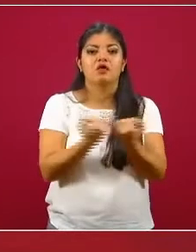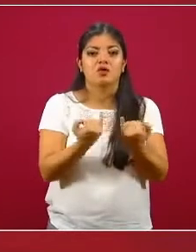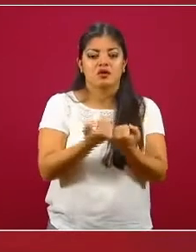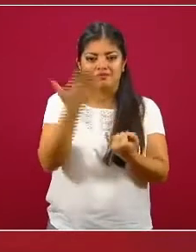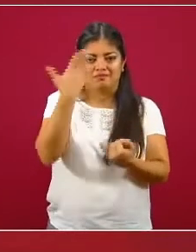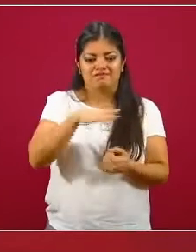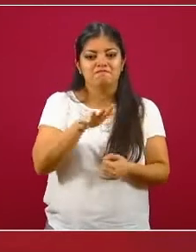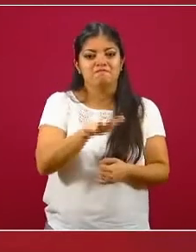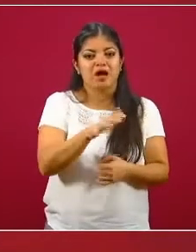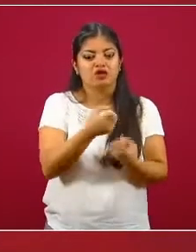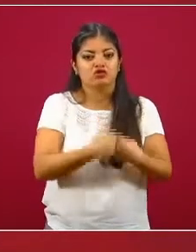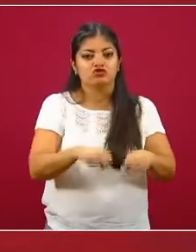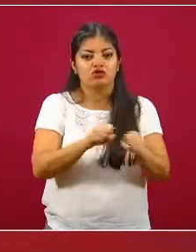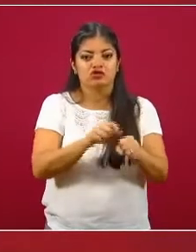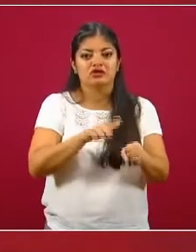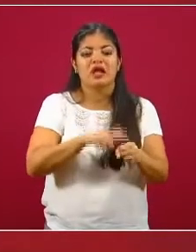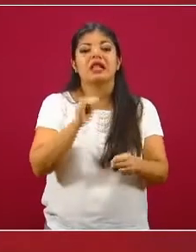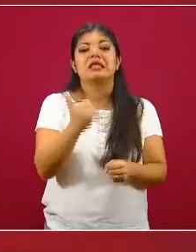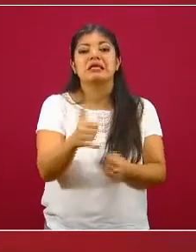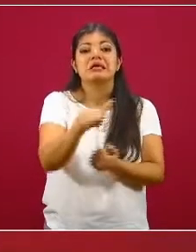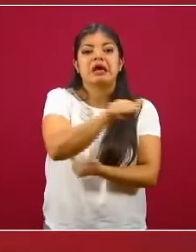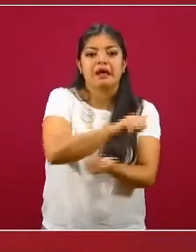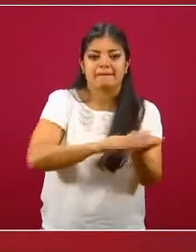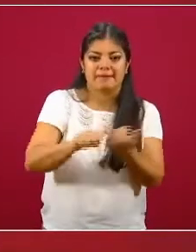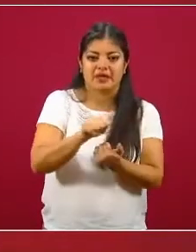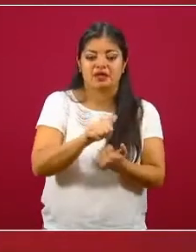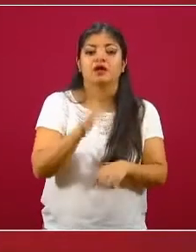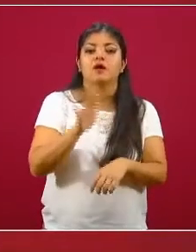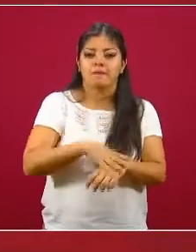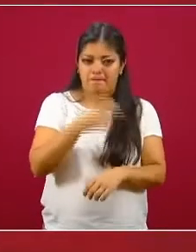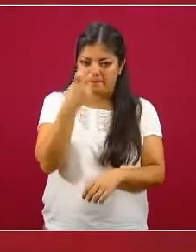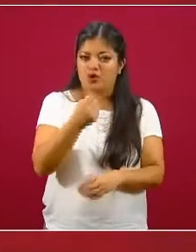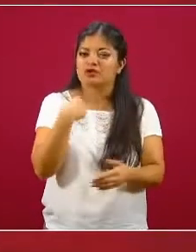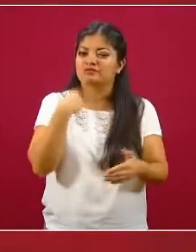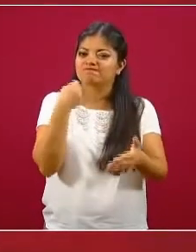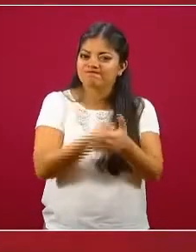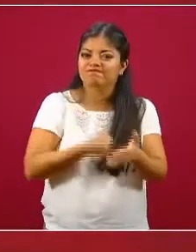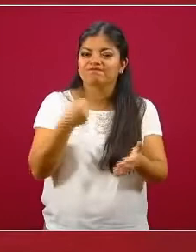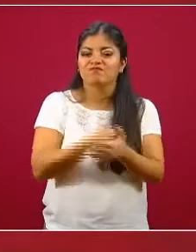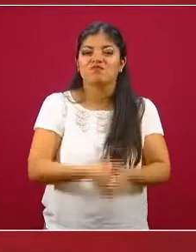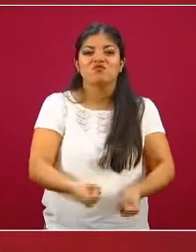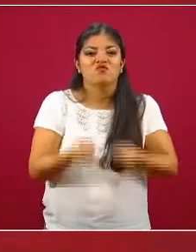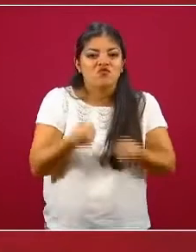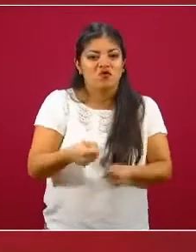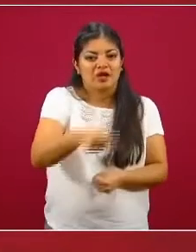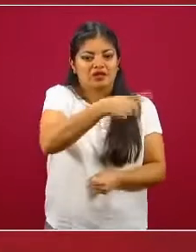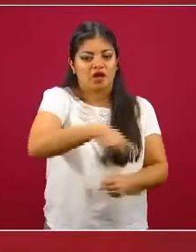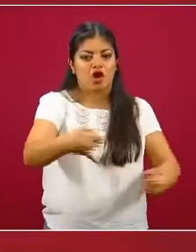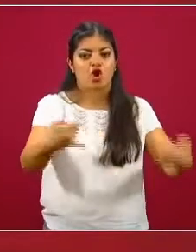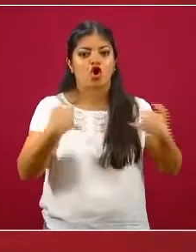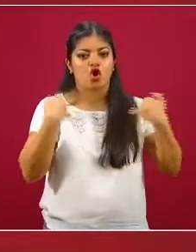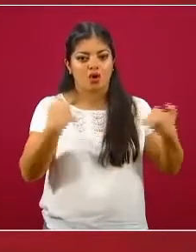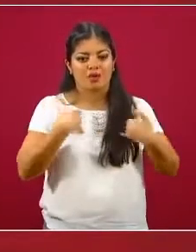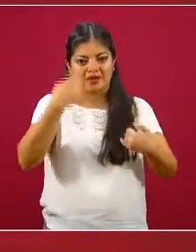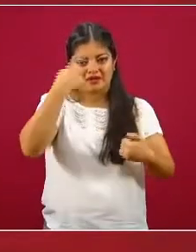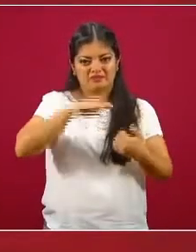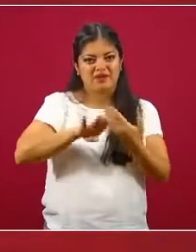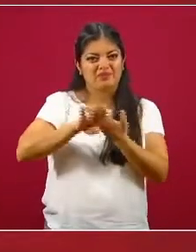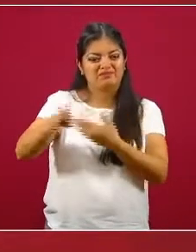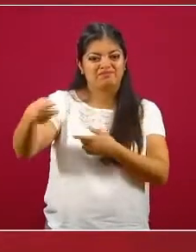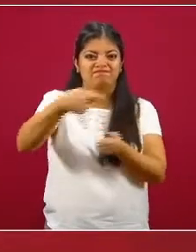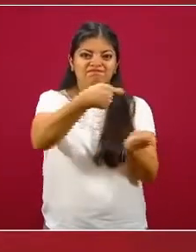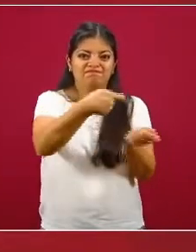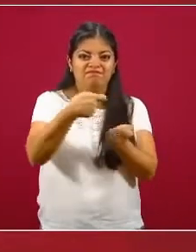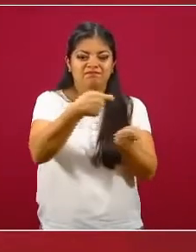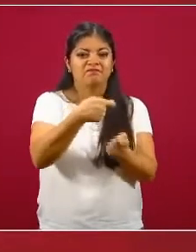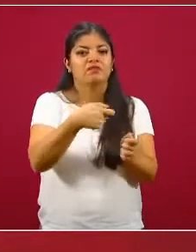impacto social y medioambiental que conllevan. Por eso insistimos en la importancia de fortalecer a la juventud para liberarse de la manipulación de